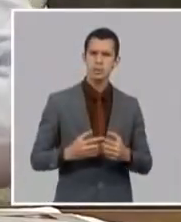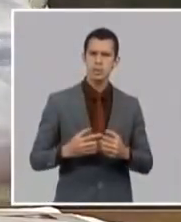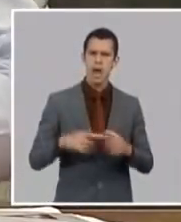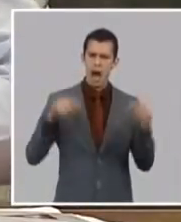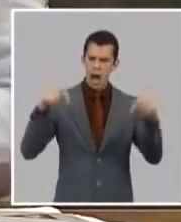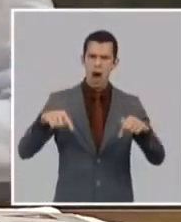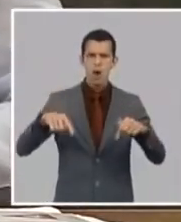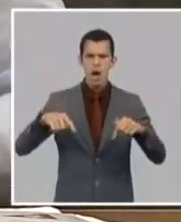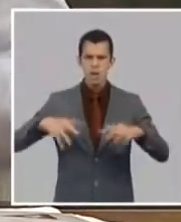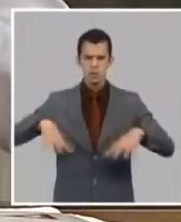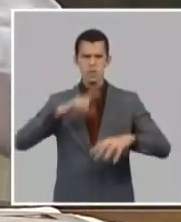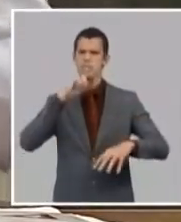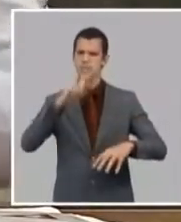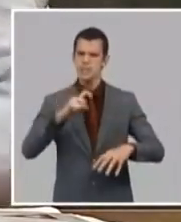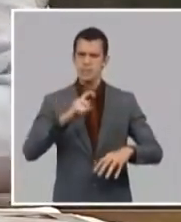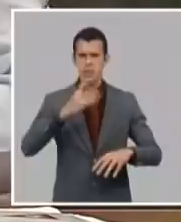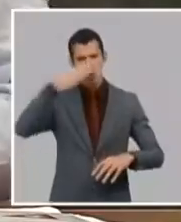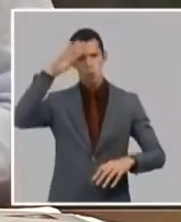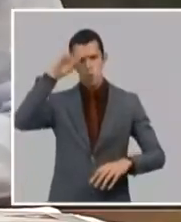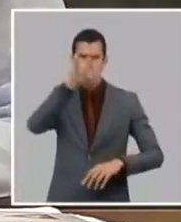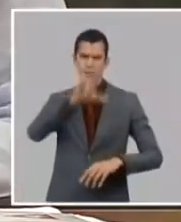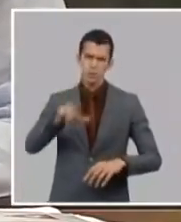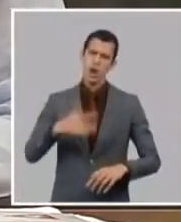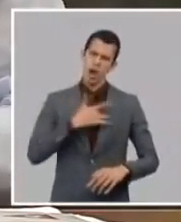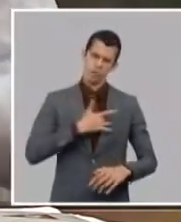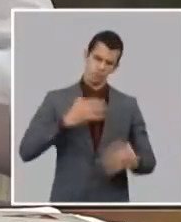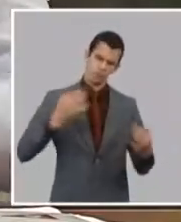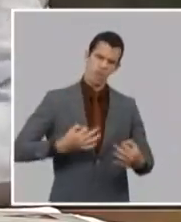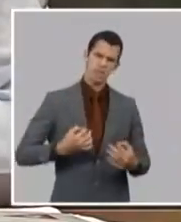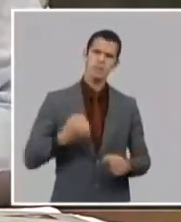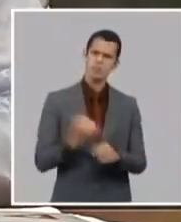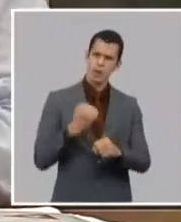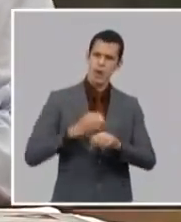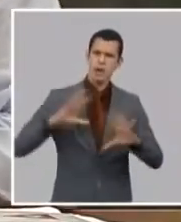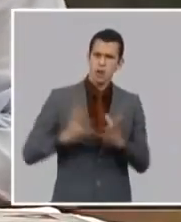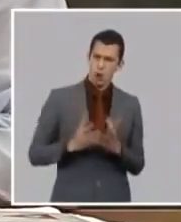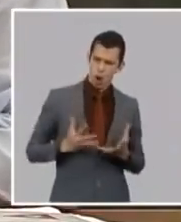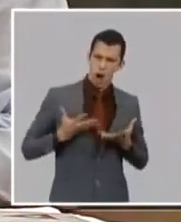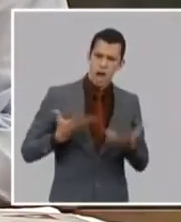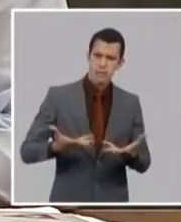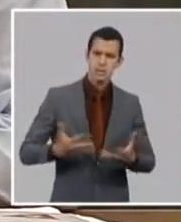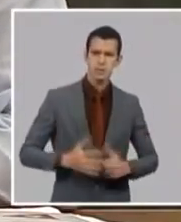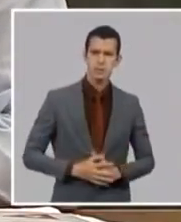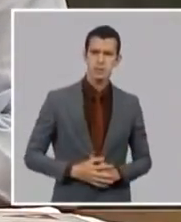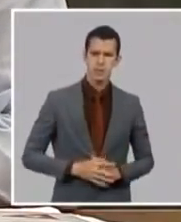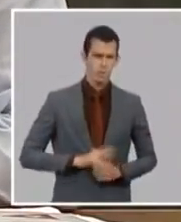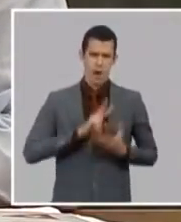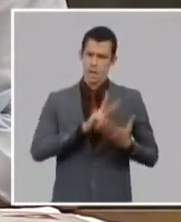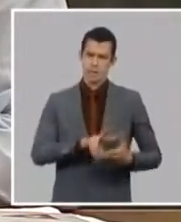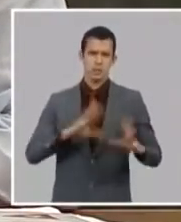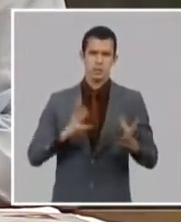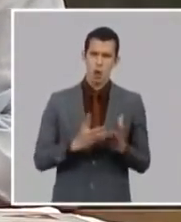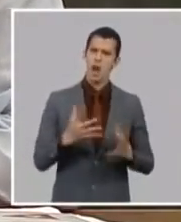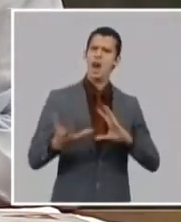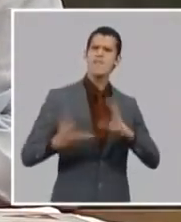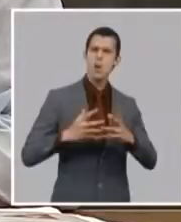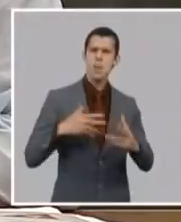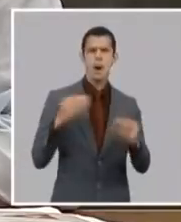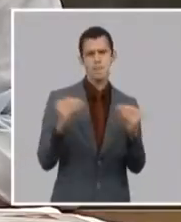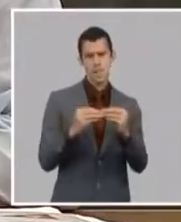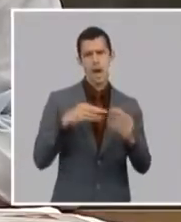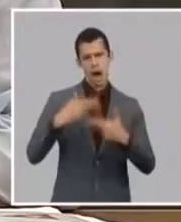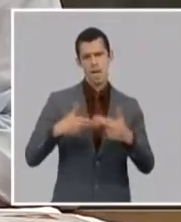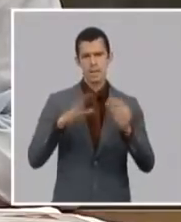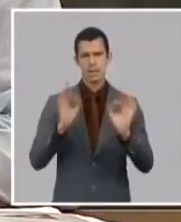sin decepciones sin miedo con mucha valentía y con mucho coraje los tiempos